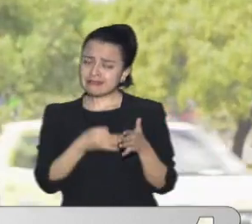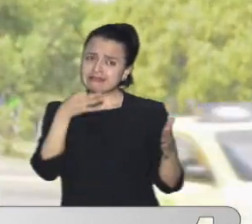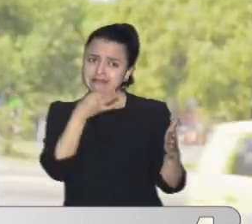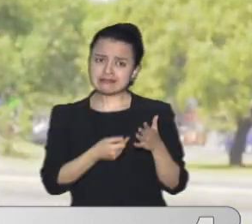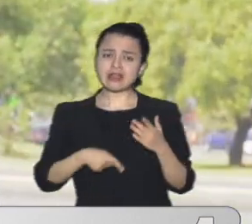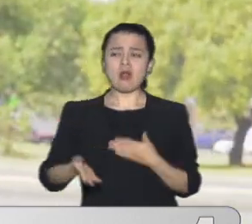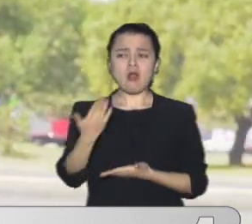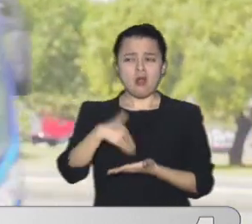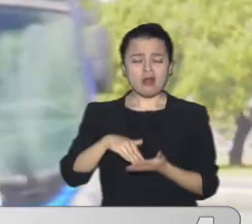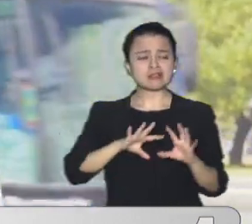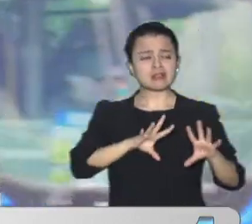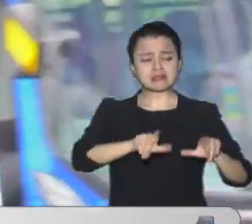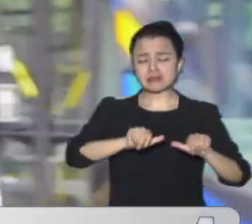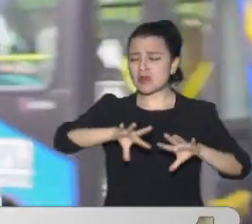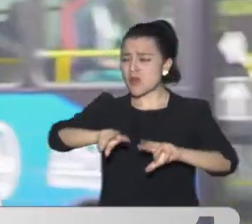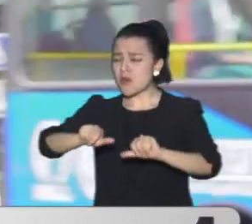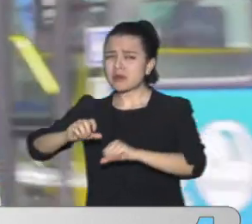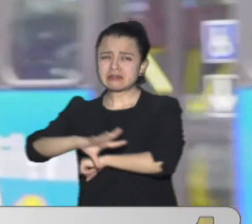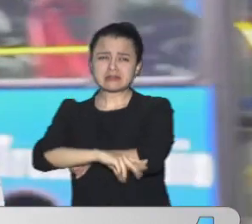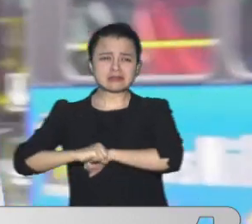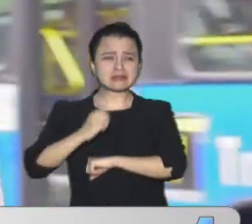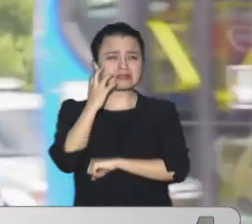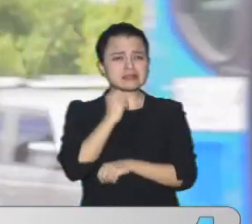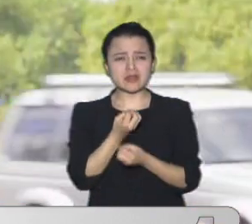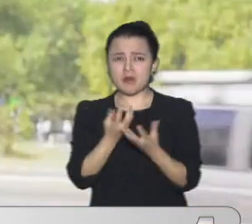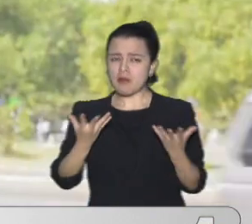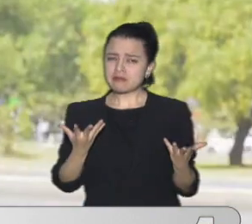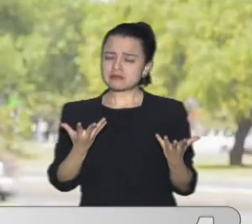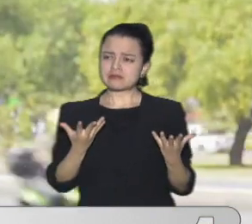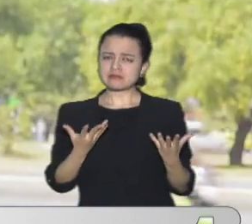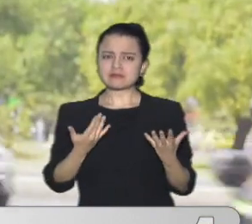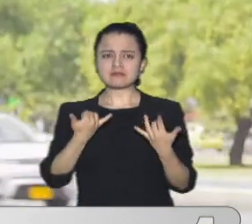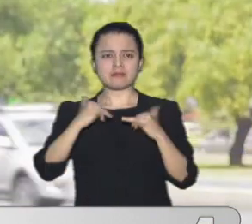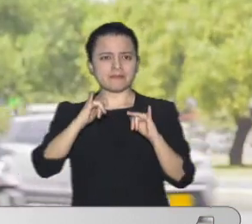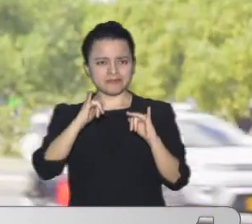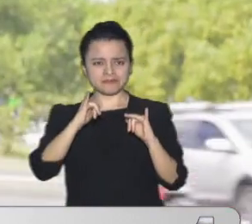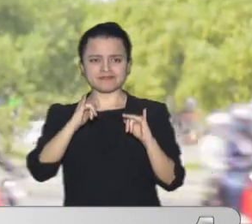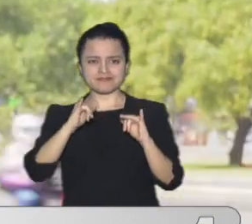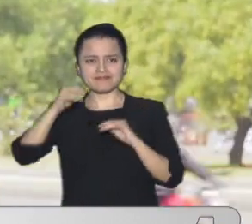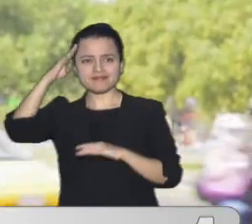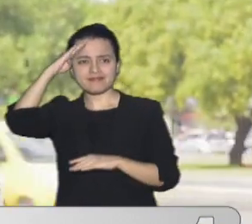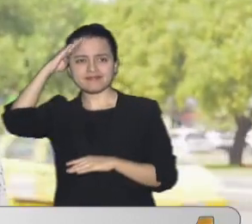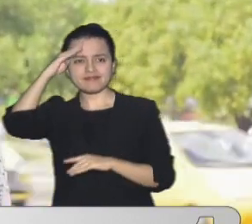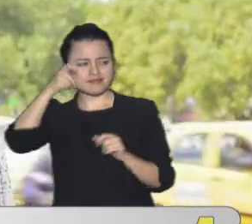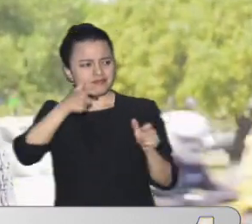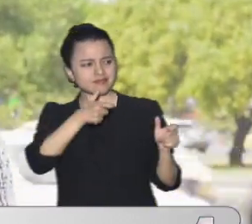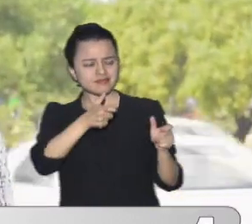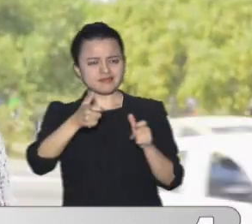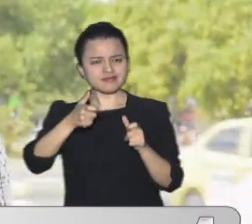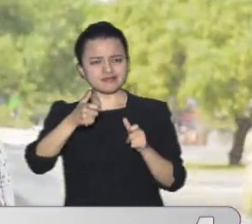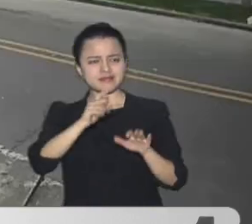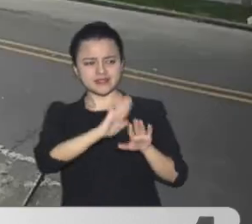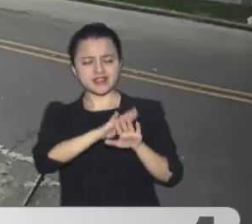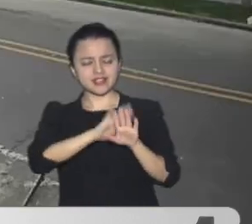La policía Ya le puso el ojo A estos delincuentes Y aseguran Que tienen pruebas Que indican Quienes serían